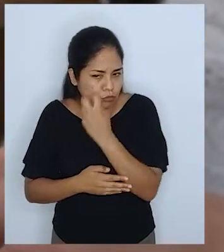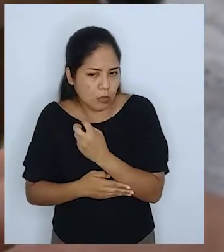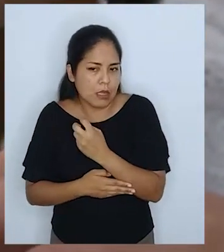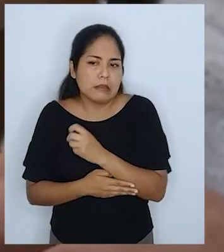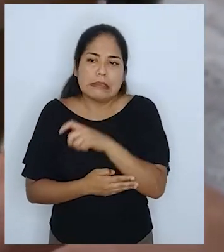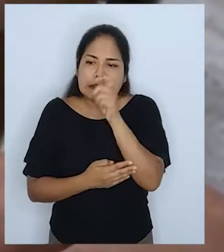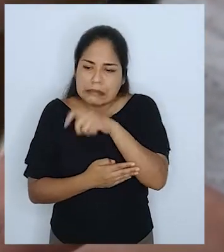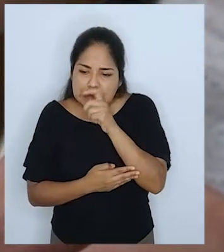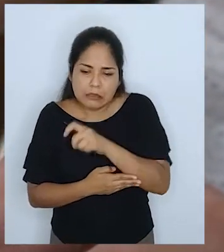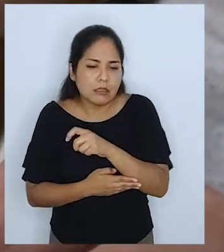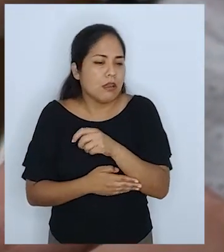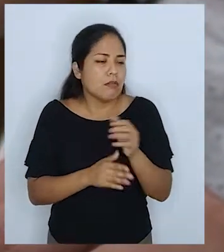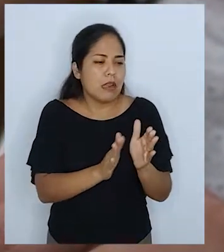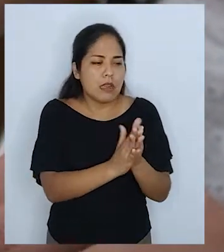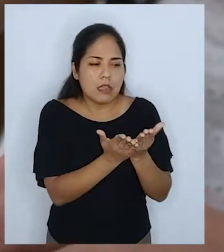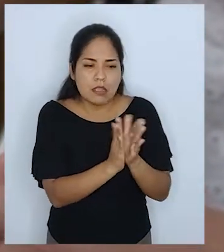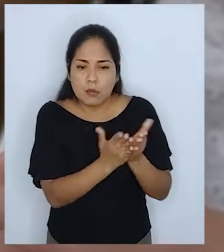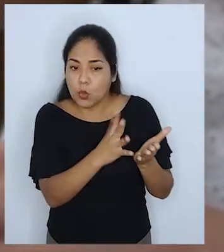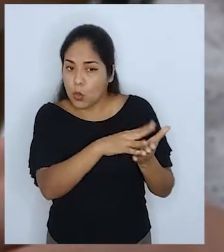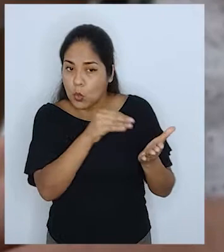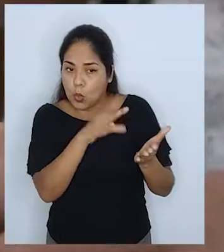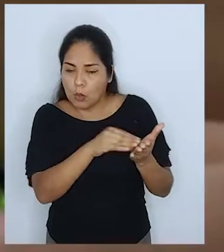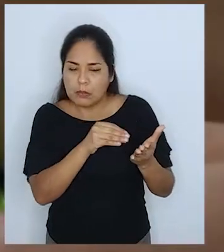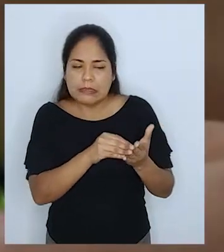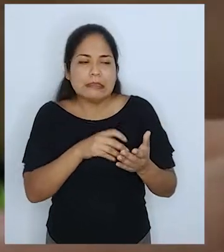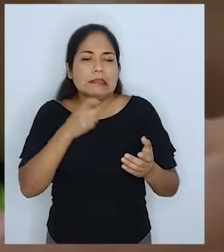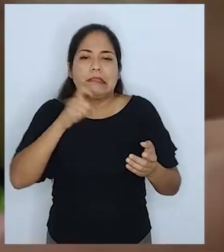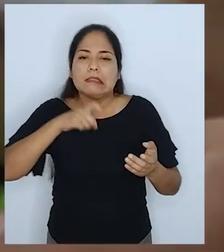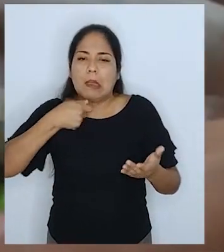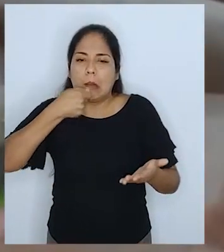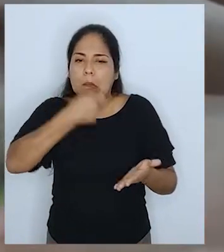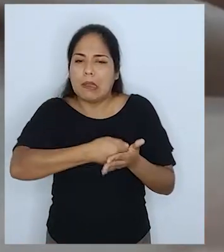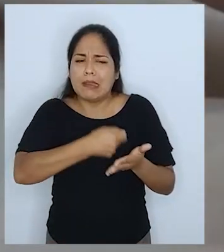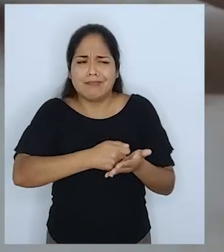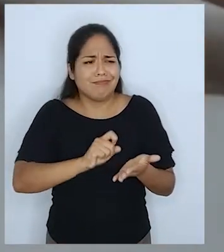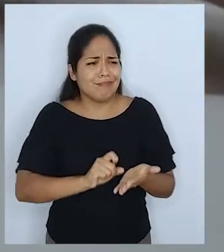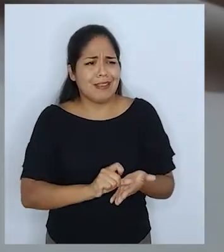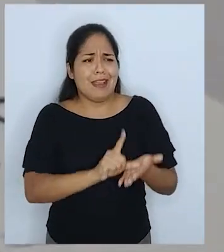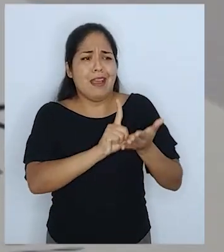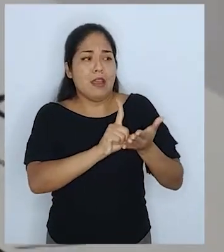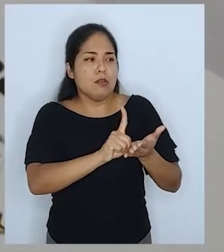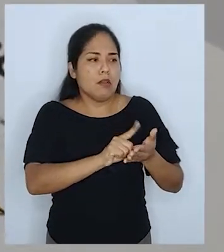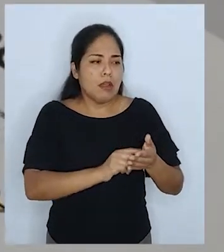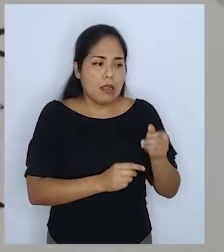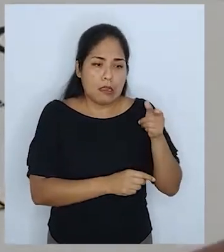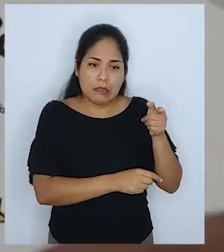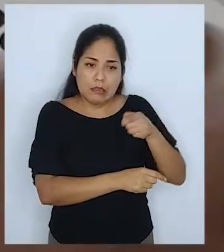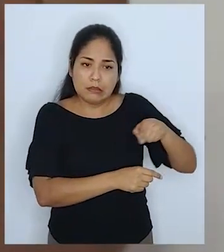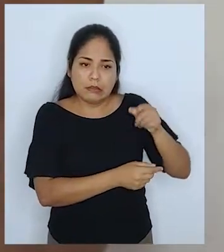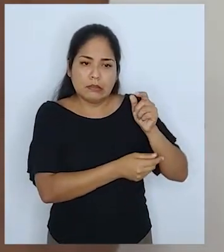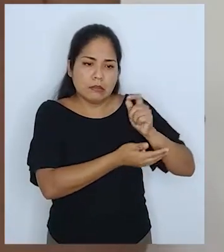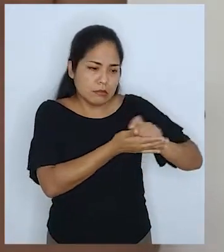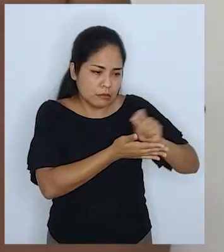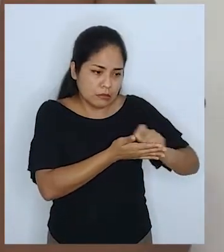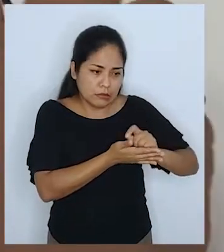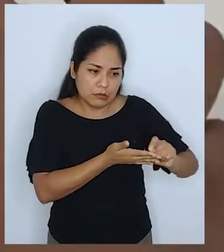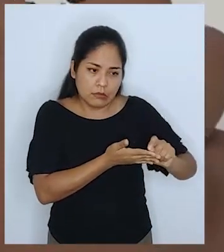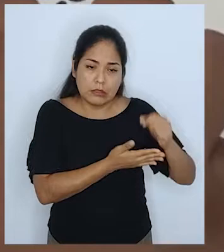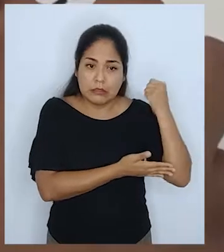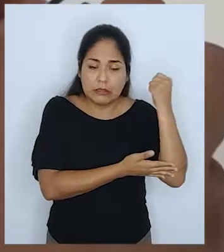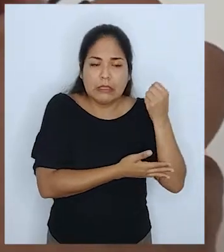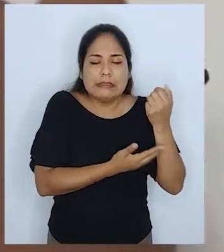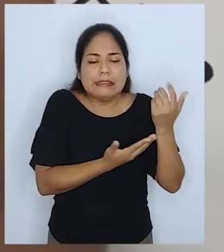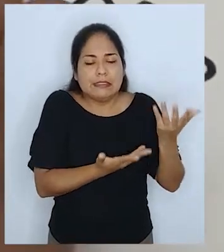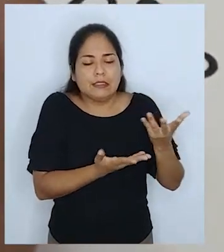desean reproducir textos protegidos por derechos de autor deben pagar tasas muy elevadas, lo cual constituye un obstáculo para su